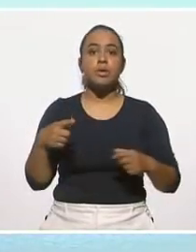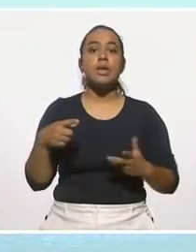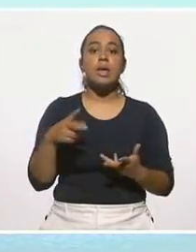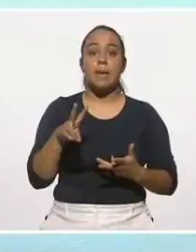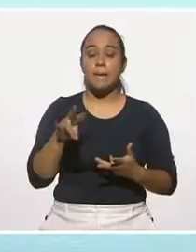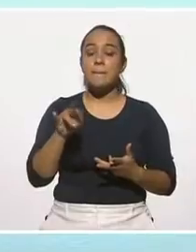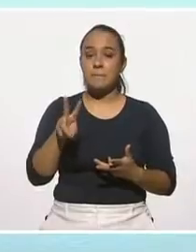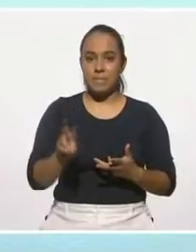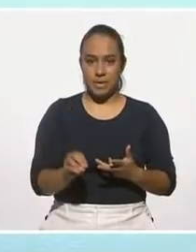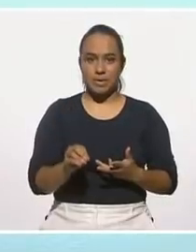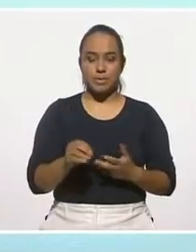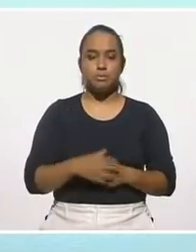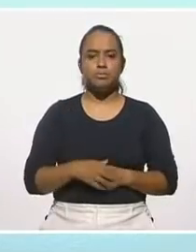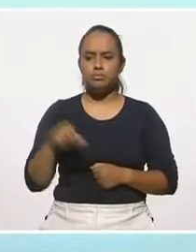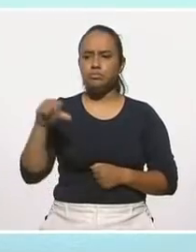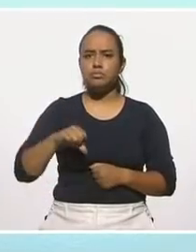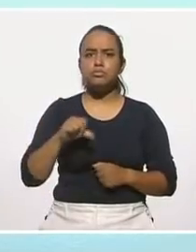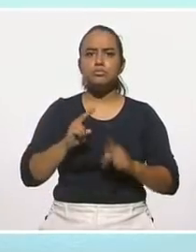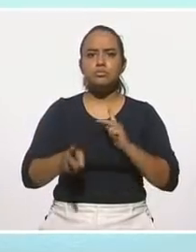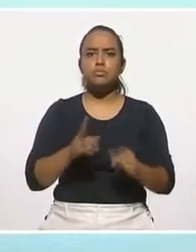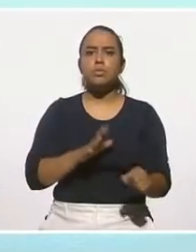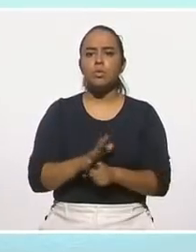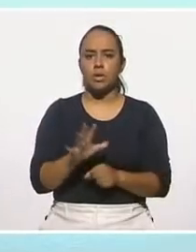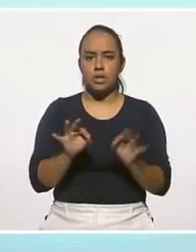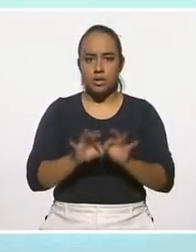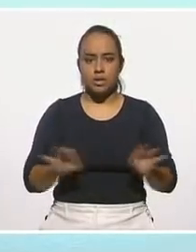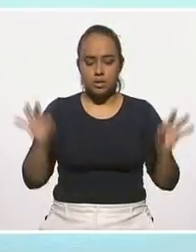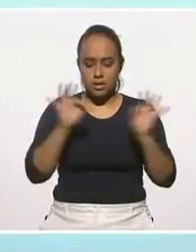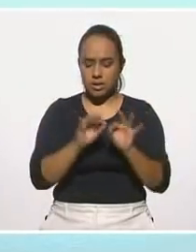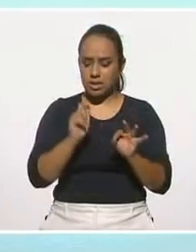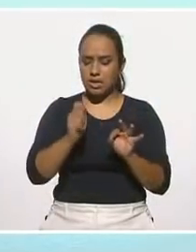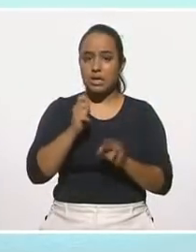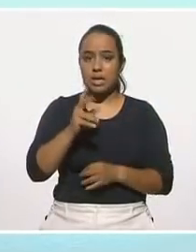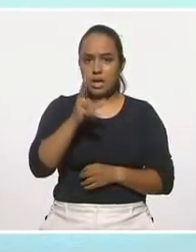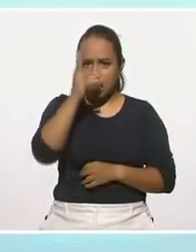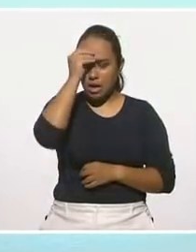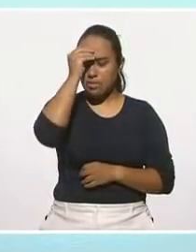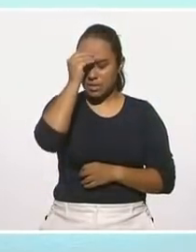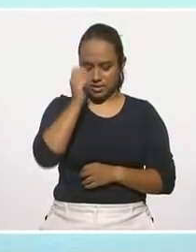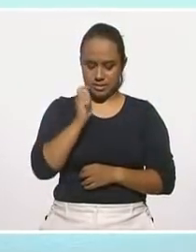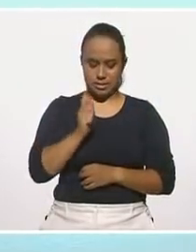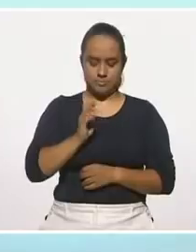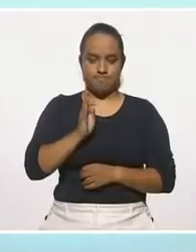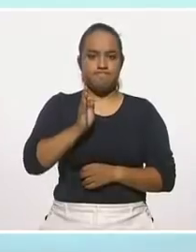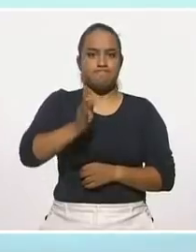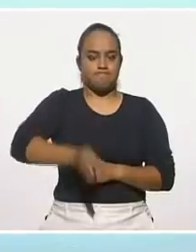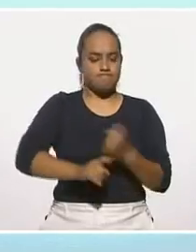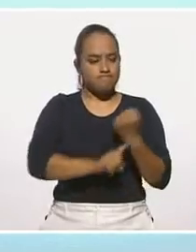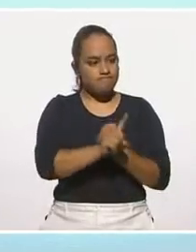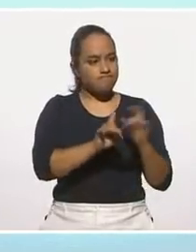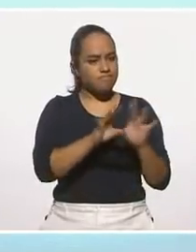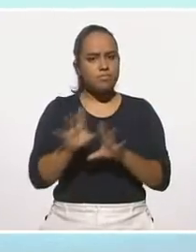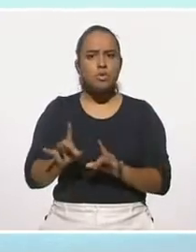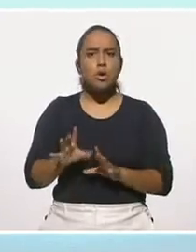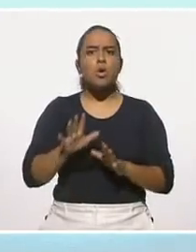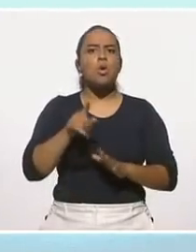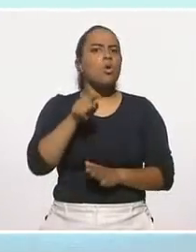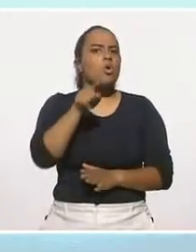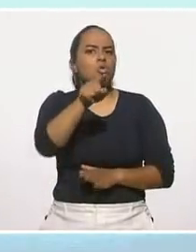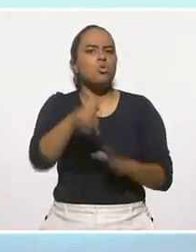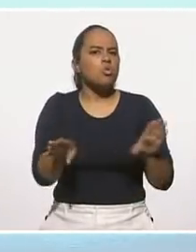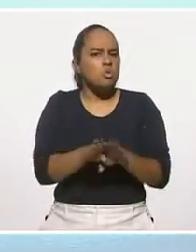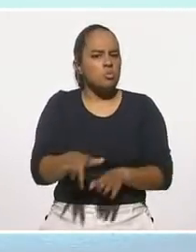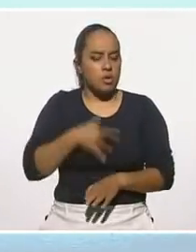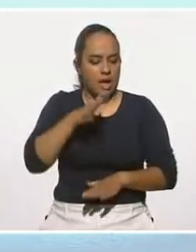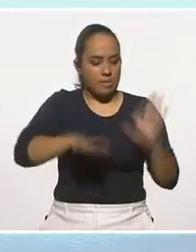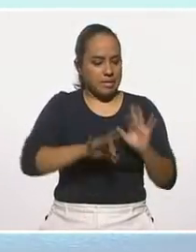en vivo. Y hoy vamos a platicar sobre lo importante que es aprender a ser resilientes. Porque ¿tú cómo actúas cuando te encuentras en